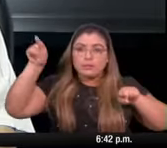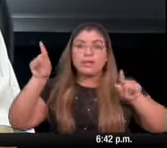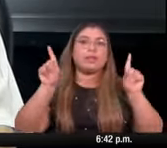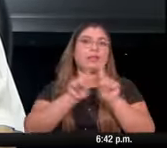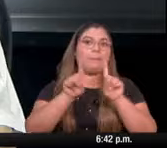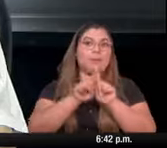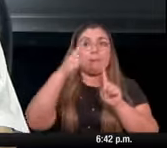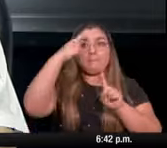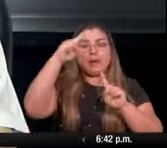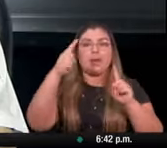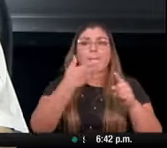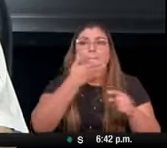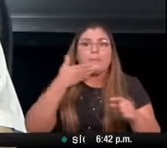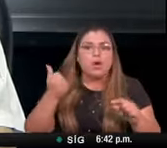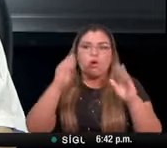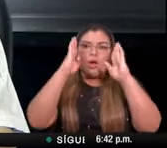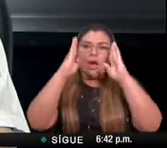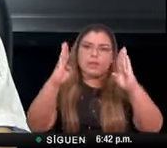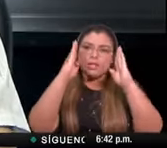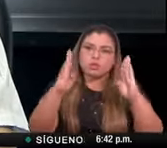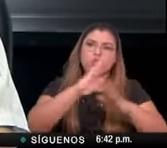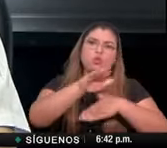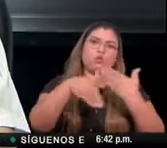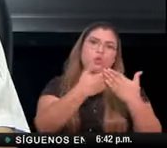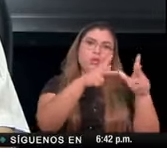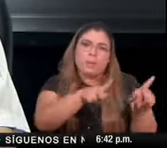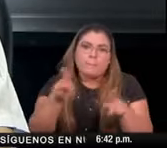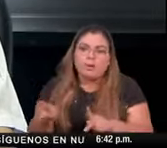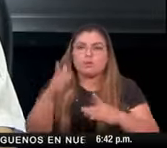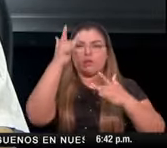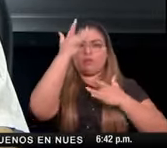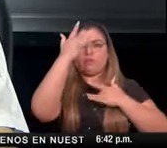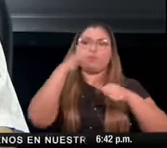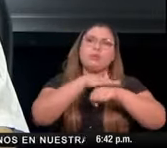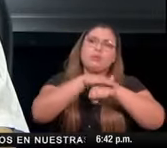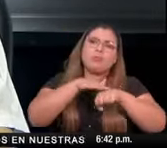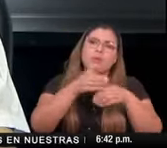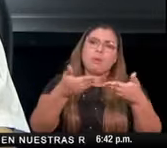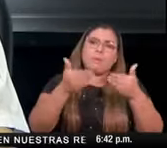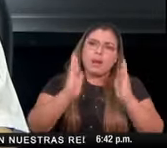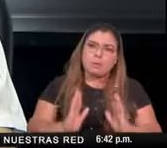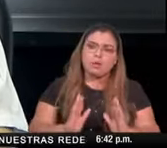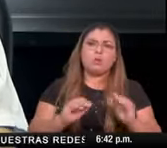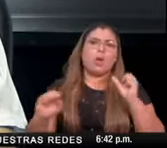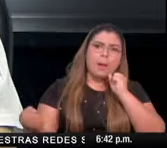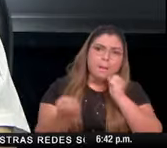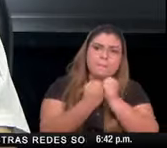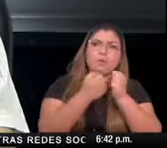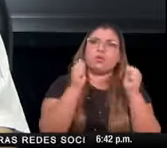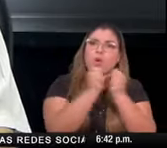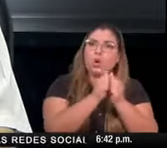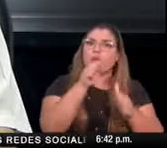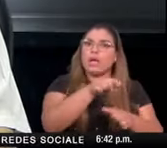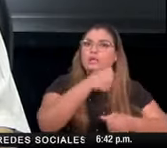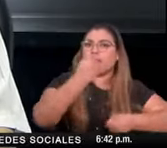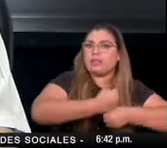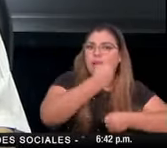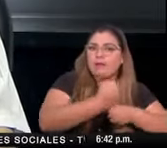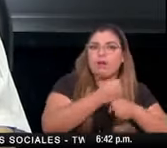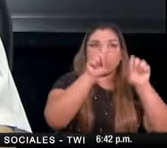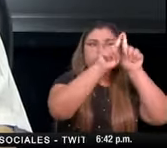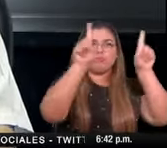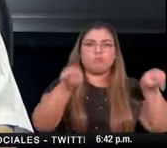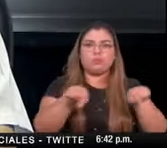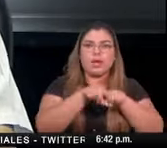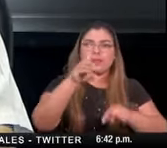el país le quiere brindar a los pacientes por favor ciudadanos colaboren con este esfuerzo y podamos hacer esa